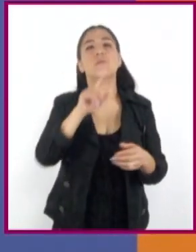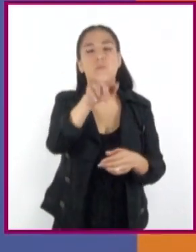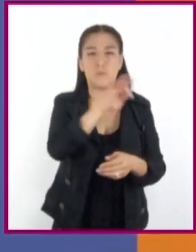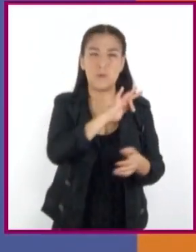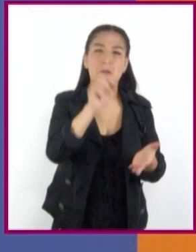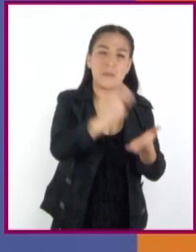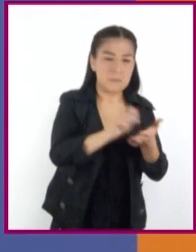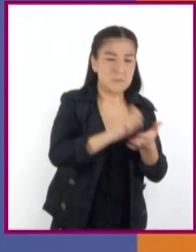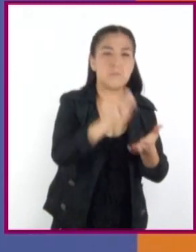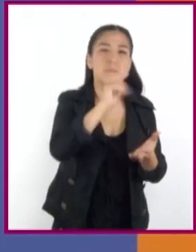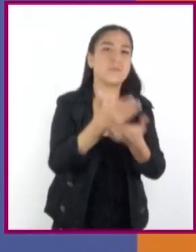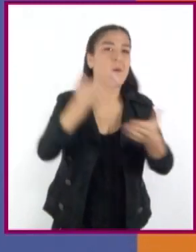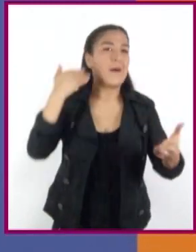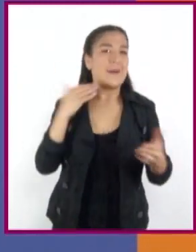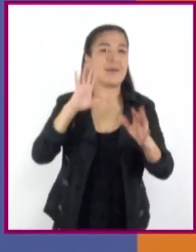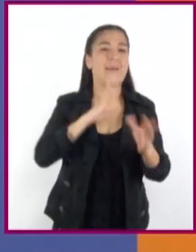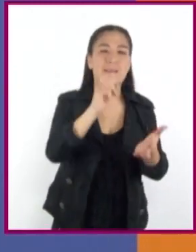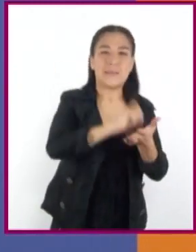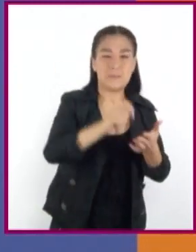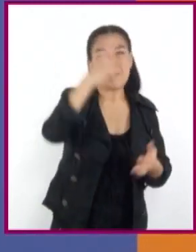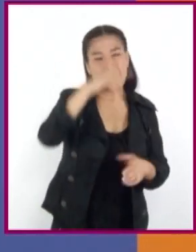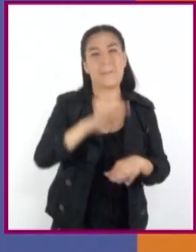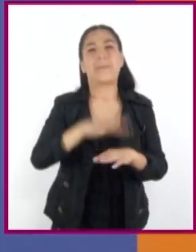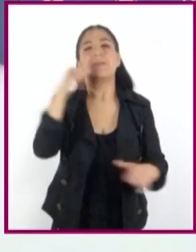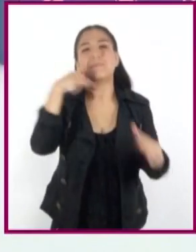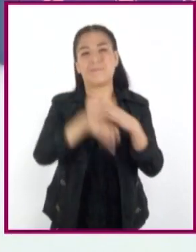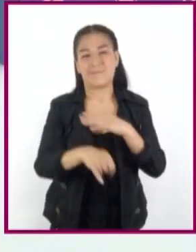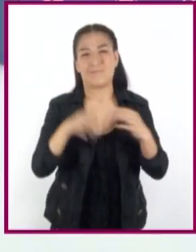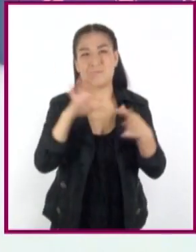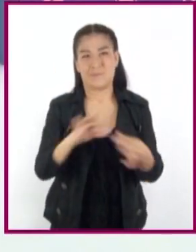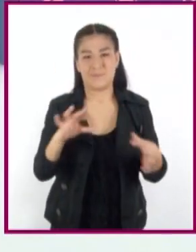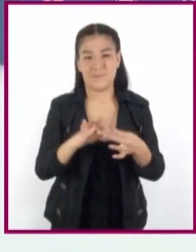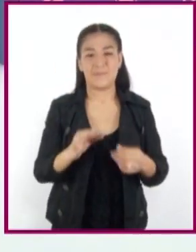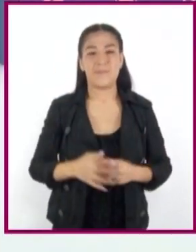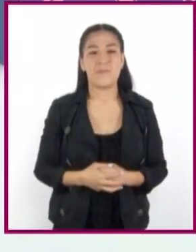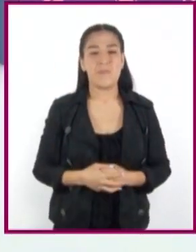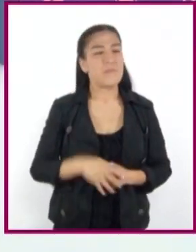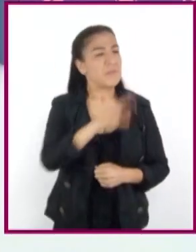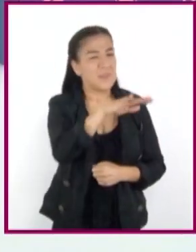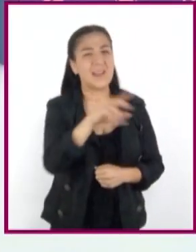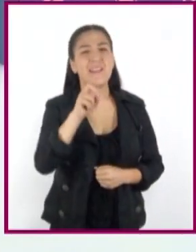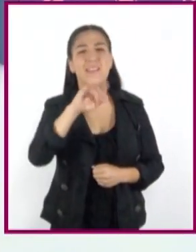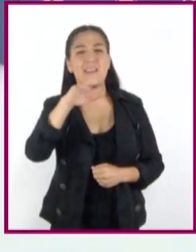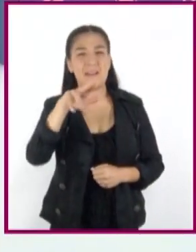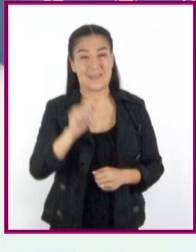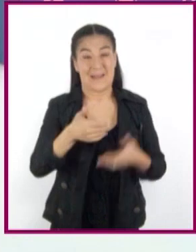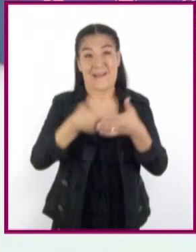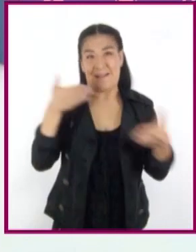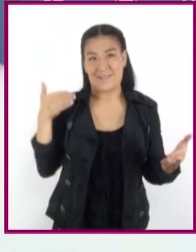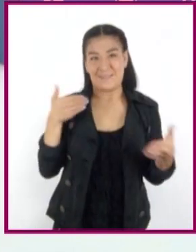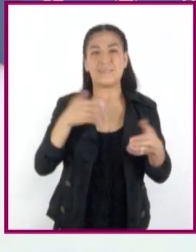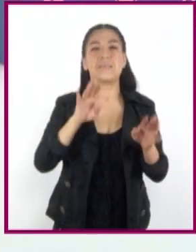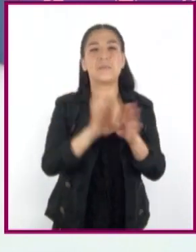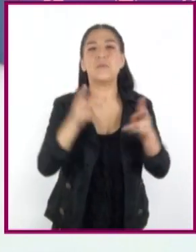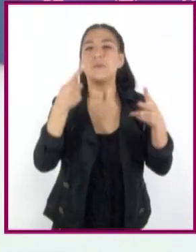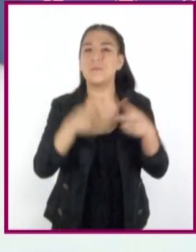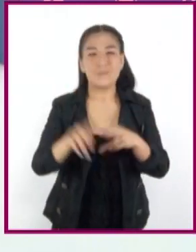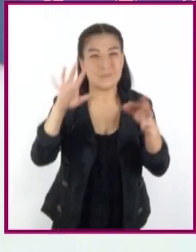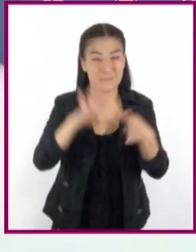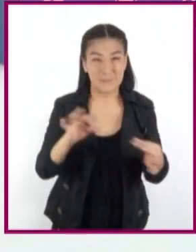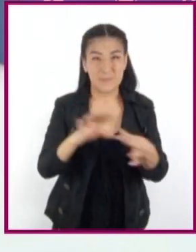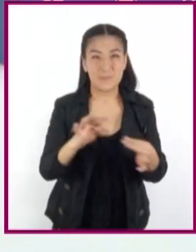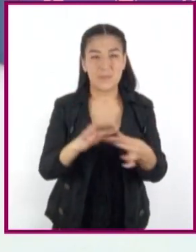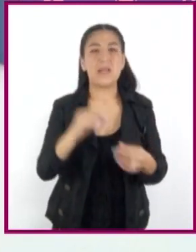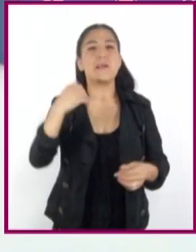apuntes o a su libro de texto para ampliar la información. Diana, antes de referirnos a fuentes específicas,